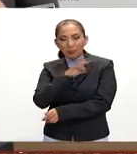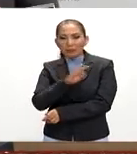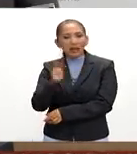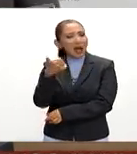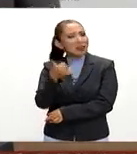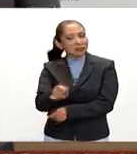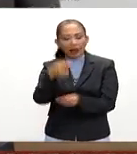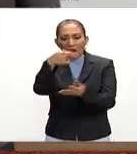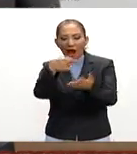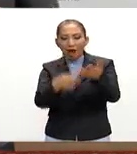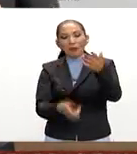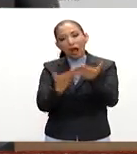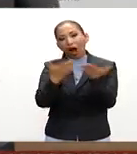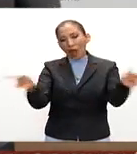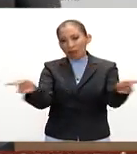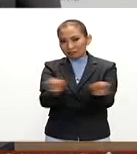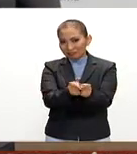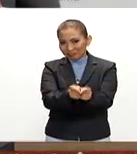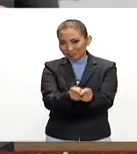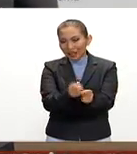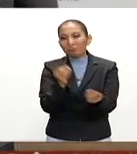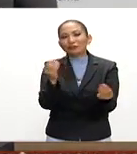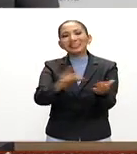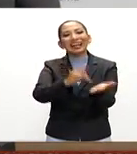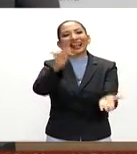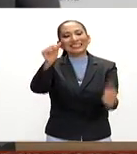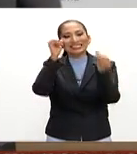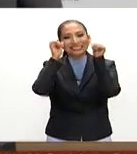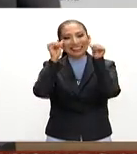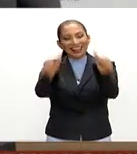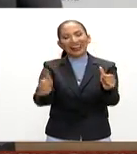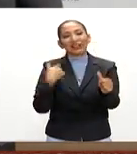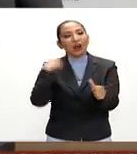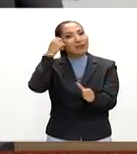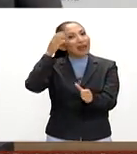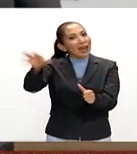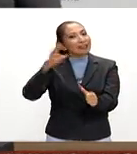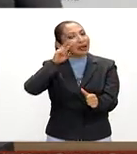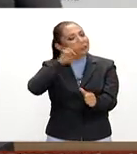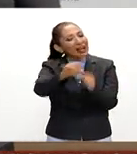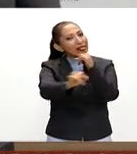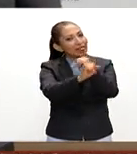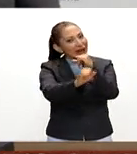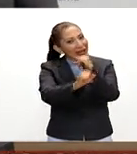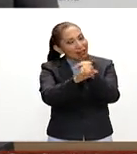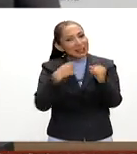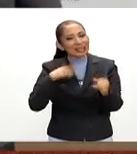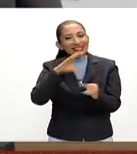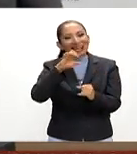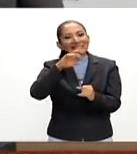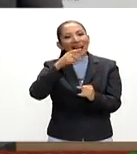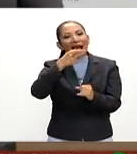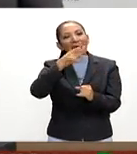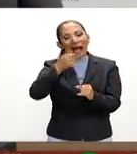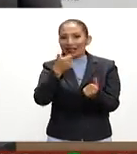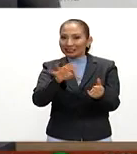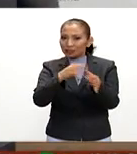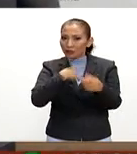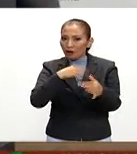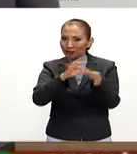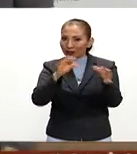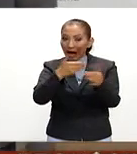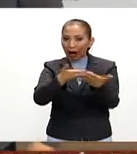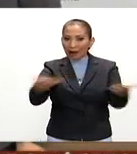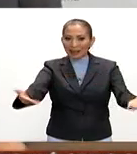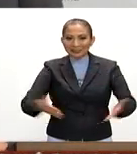solo que por ahora lo dejamos hasta ahí muchas gracias por su atención no olviden seguirme en las redes sociales yo soy César Gabriel así como te lo cuento